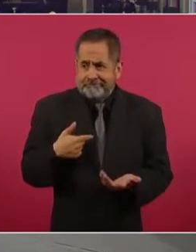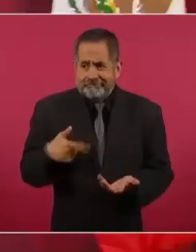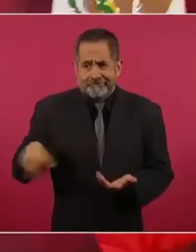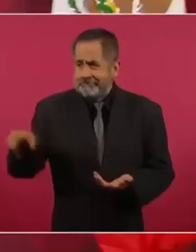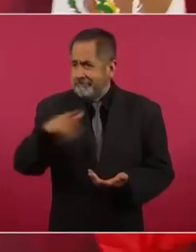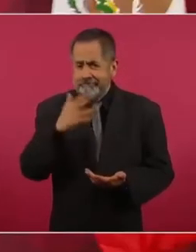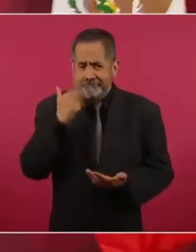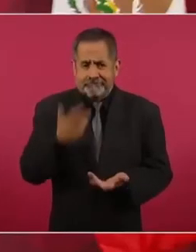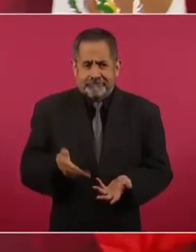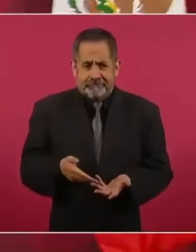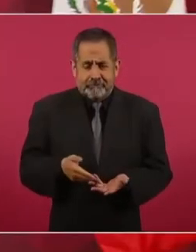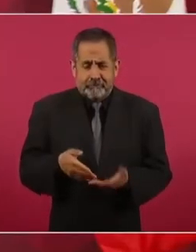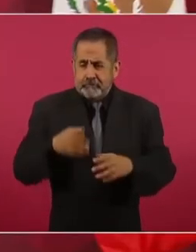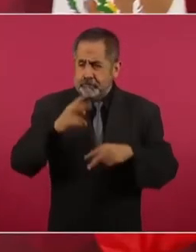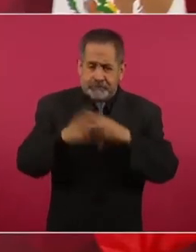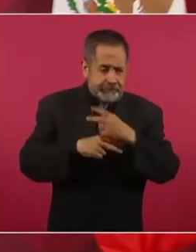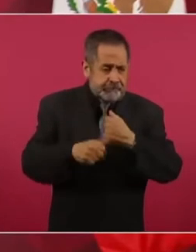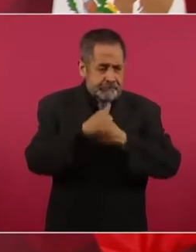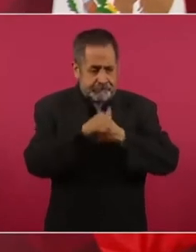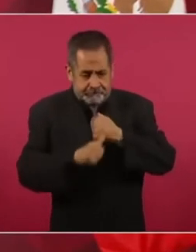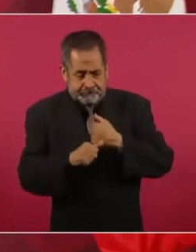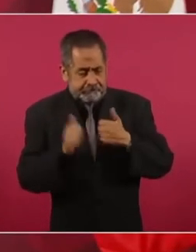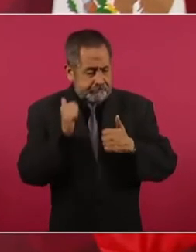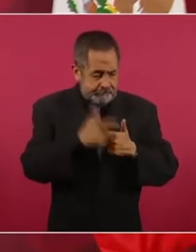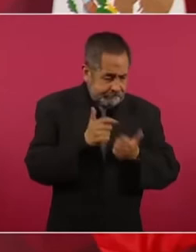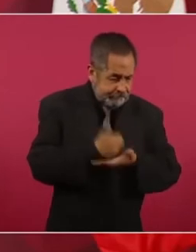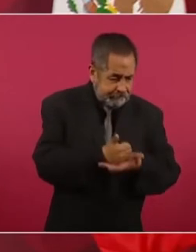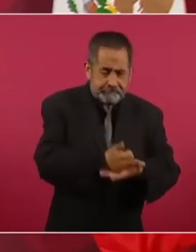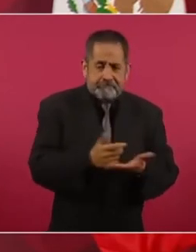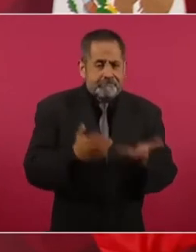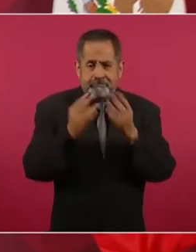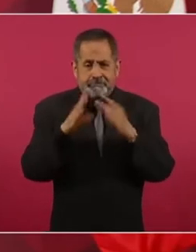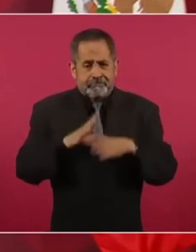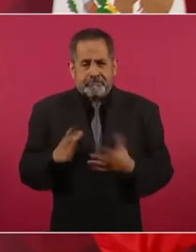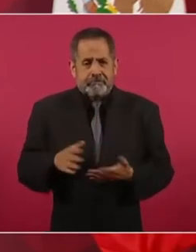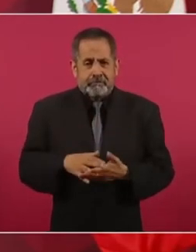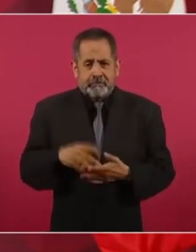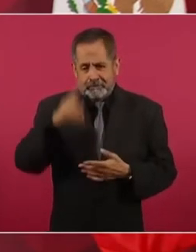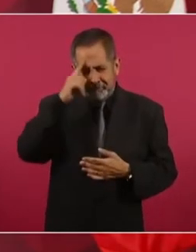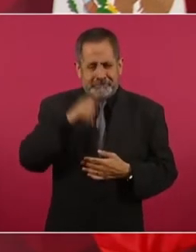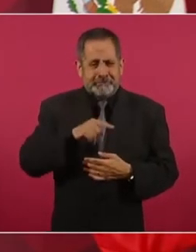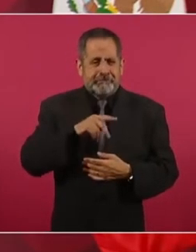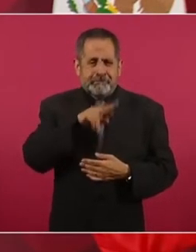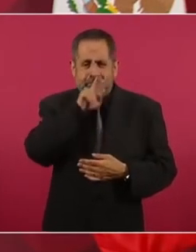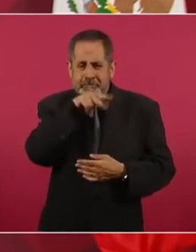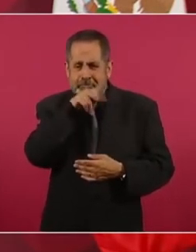intervencionistas, que son los que hacen cateterismo,